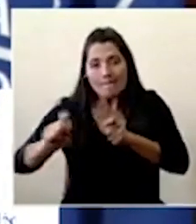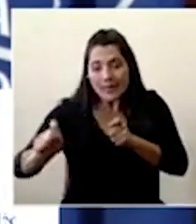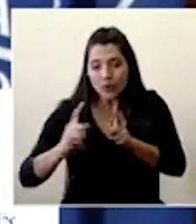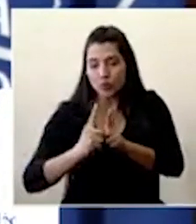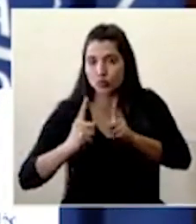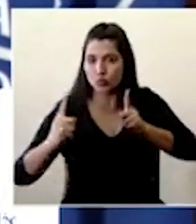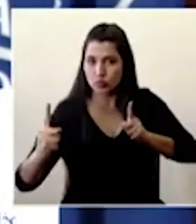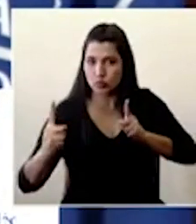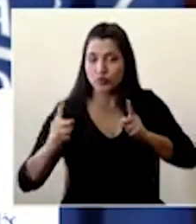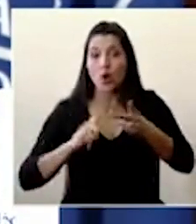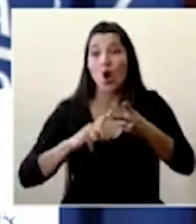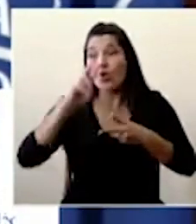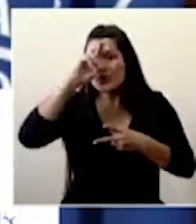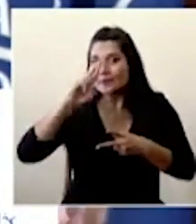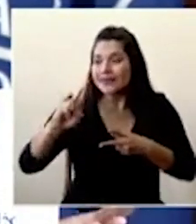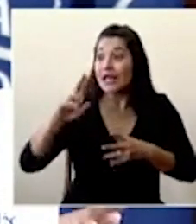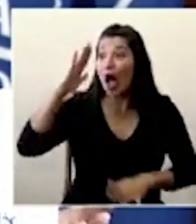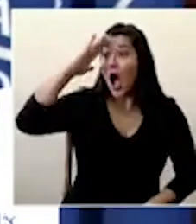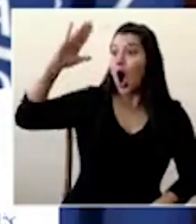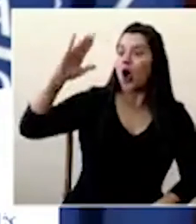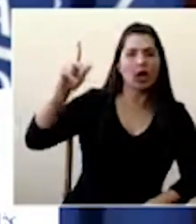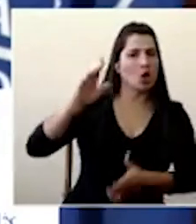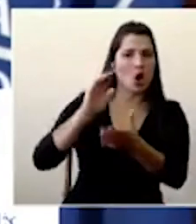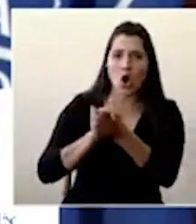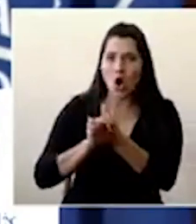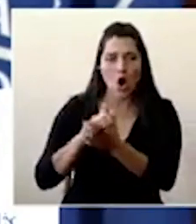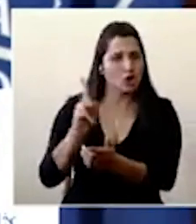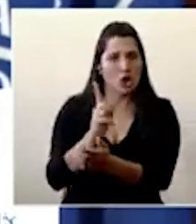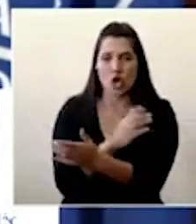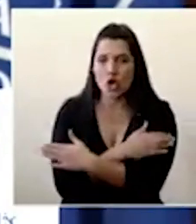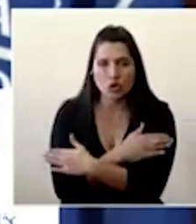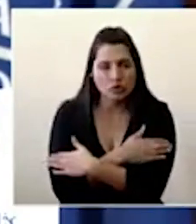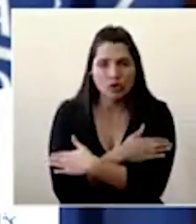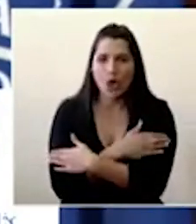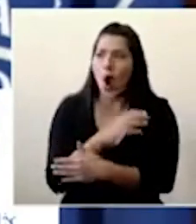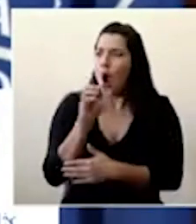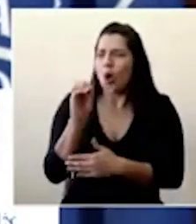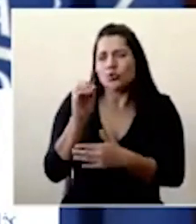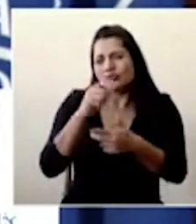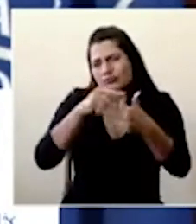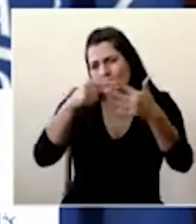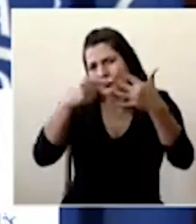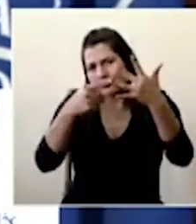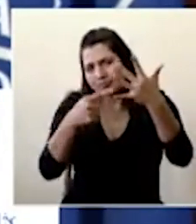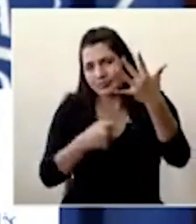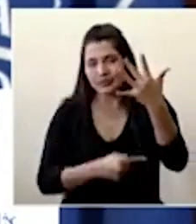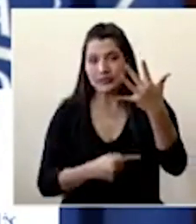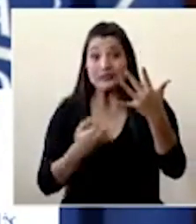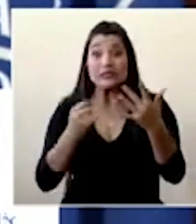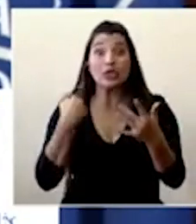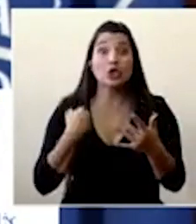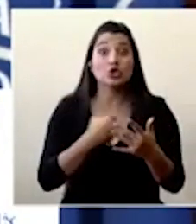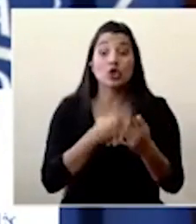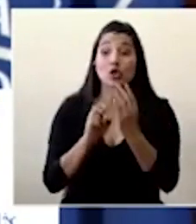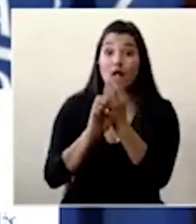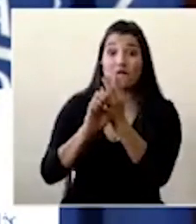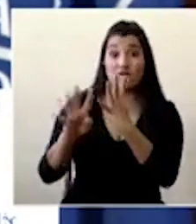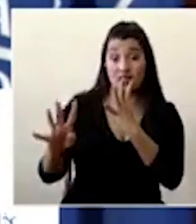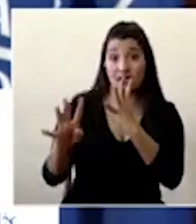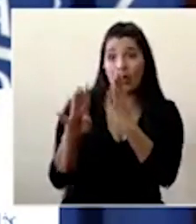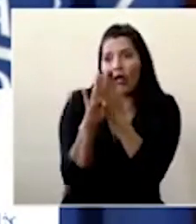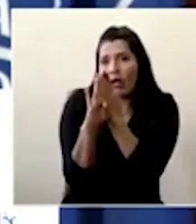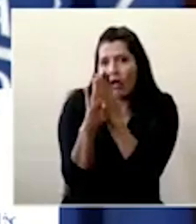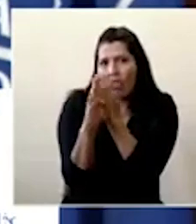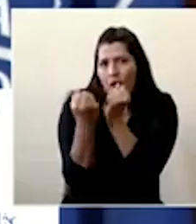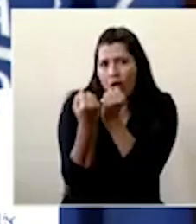o de no saludarnos con la mano o de abrazo o todas las medidas que hemos dejado si estamos haciendo una fila en un lugar para ser atendidos porque no